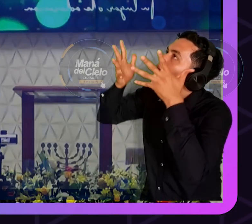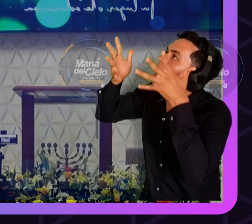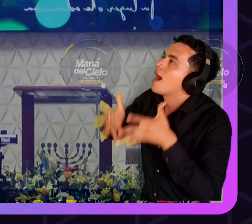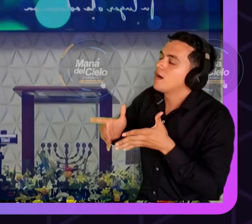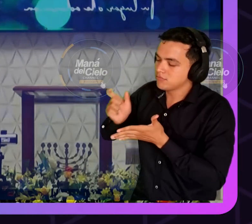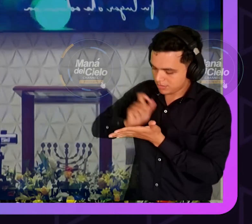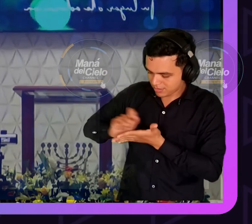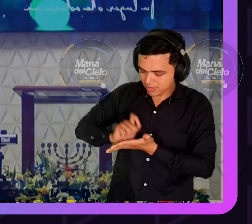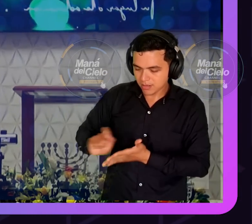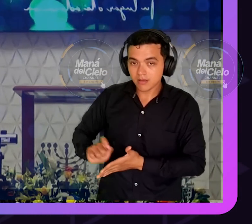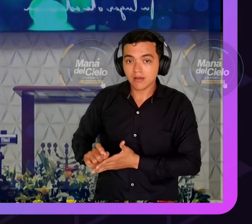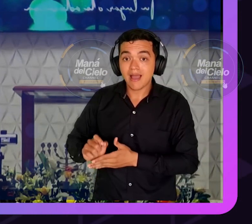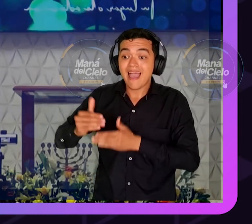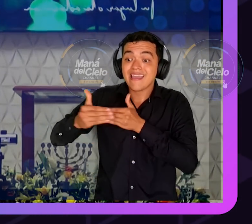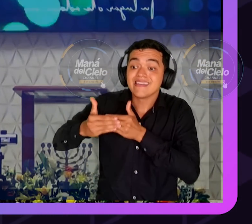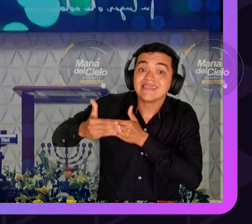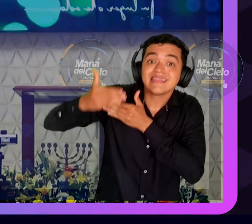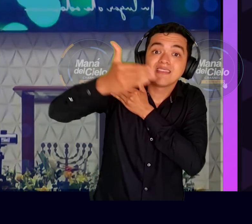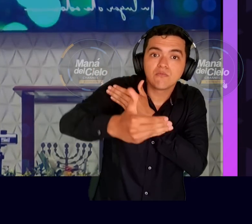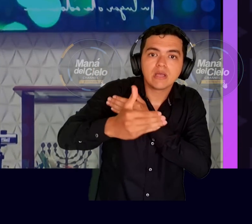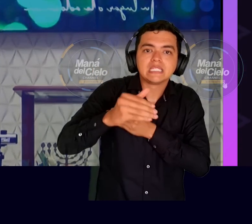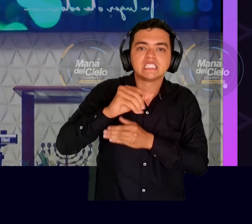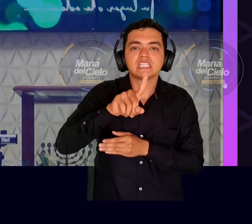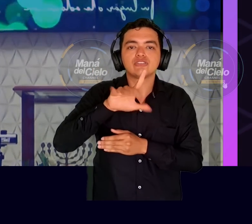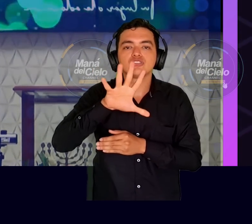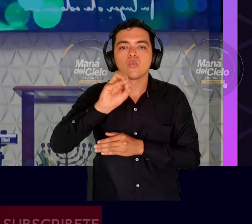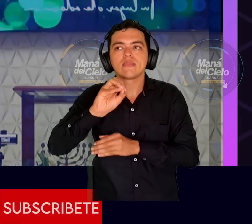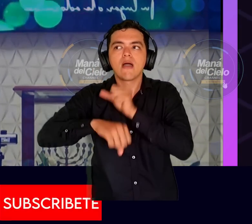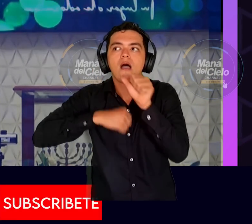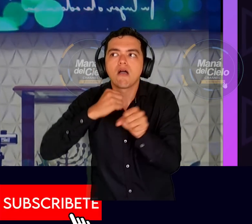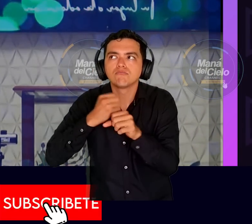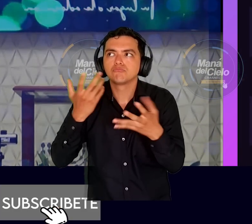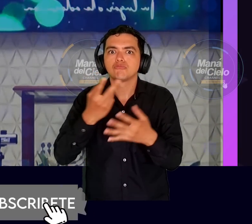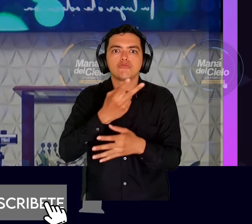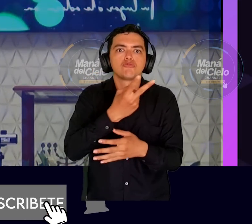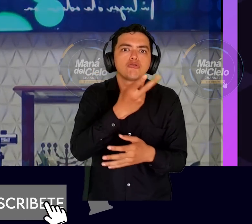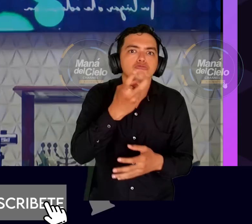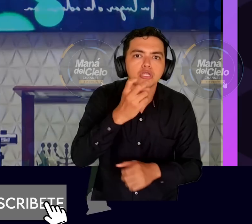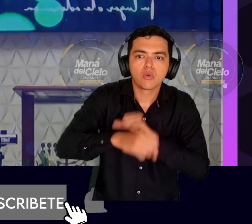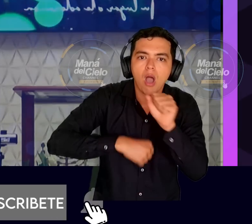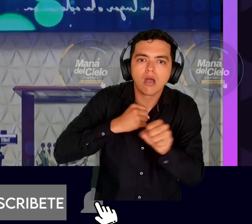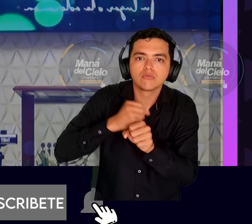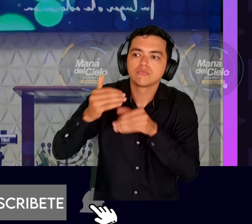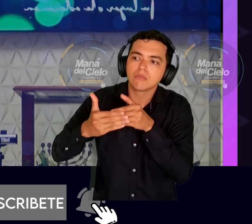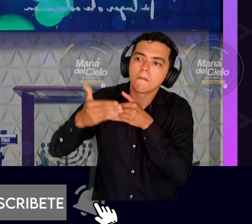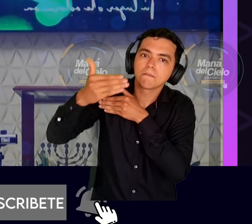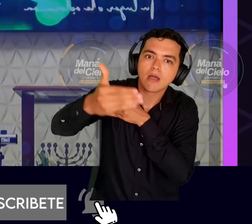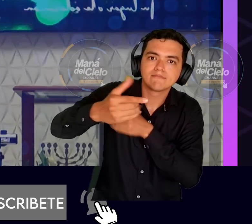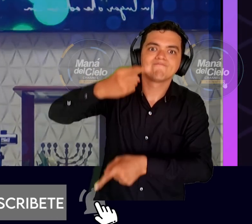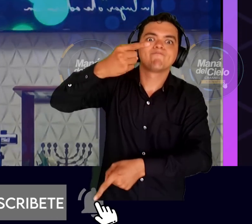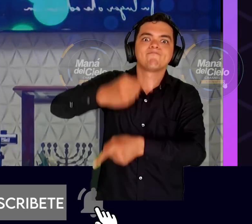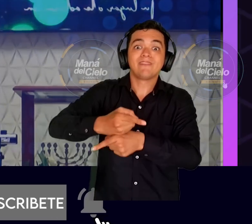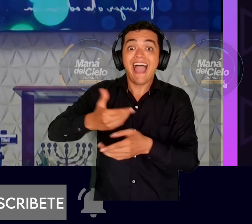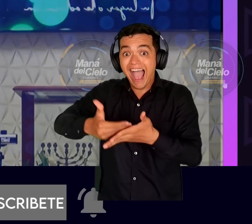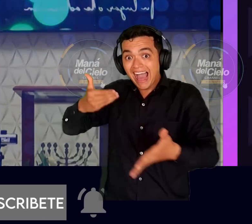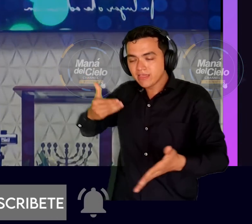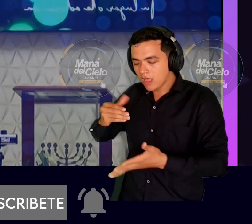él empieza a cuestionar las profecías sobre el Mesías. No es que Jesucristo pudo